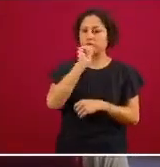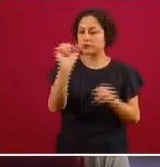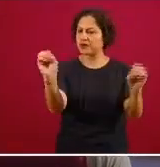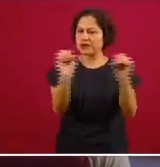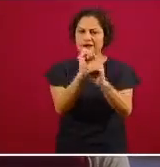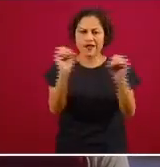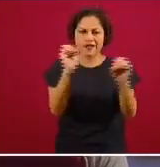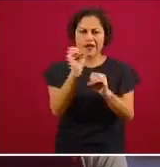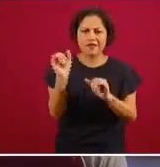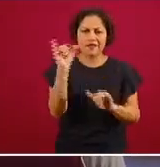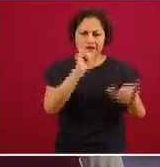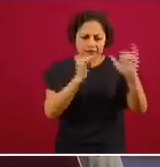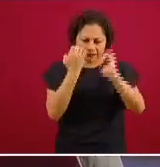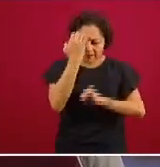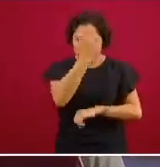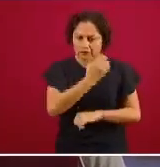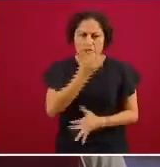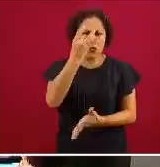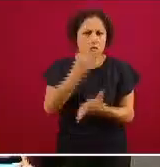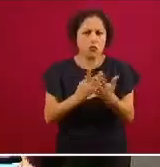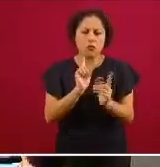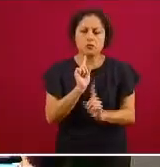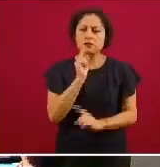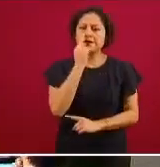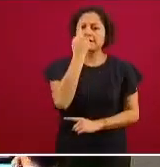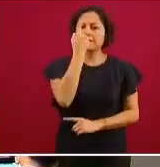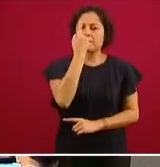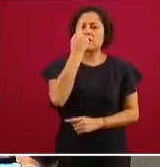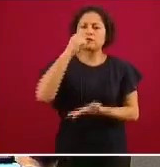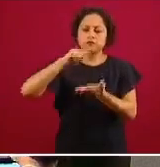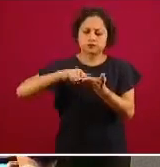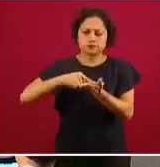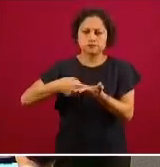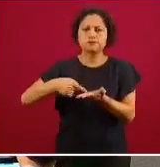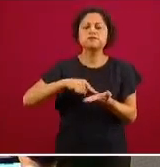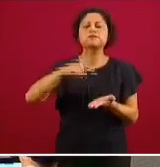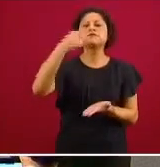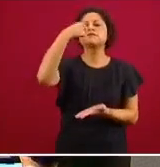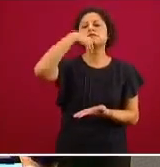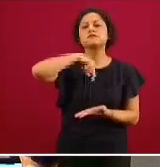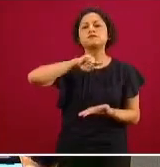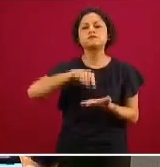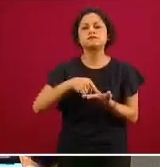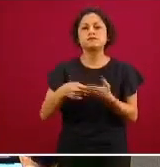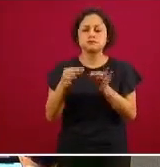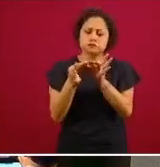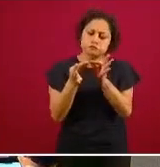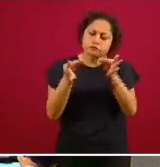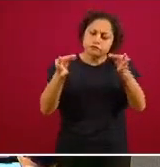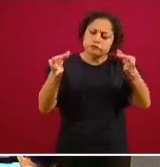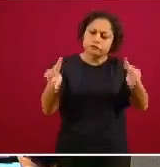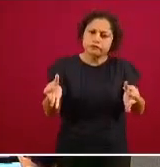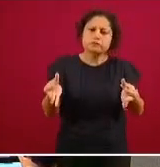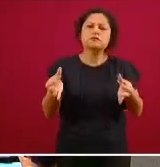es invasiva en el sentido que se introduce este hisopo es muy muy delgadito no daña no deja ninguna